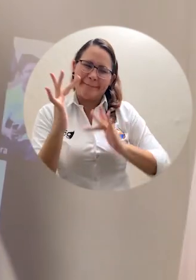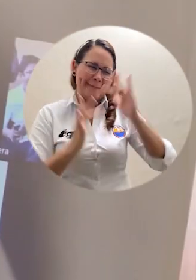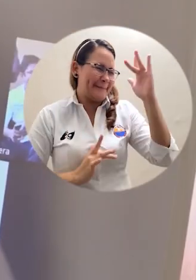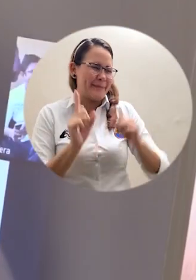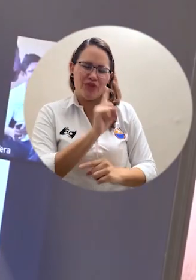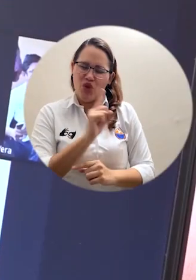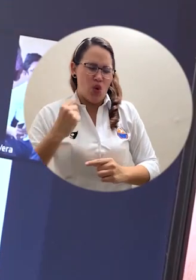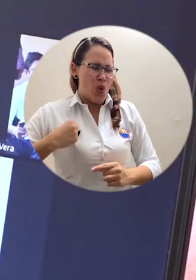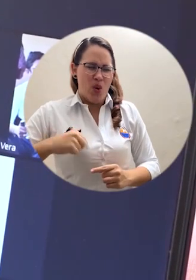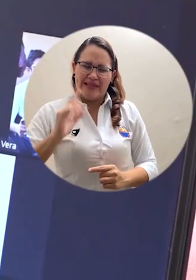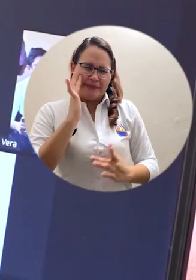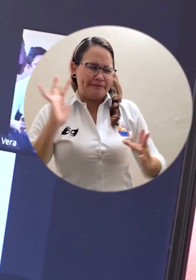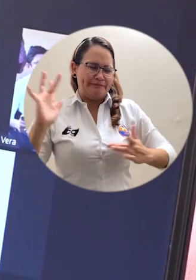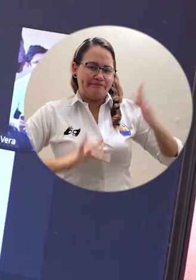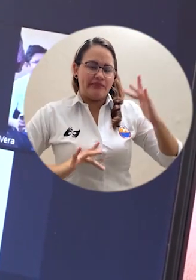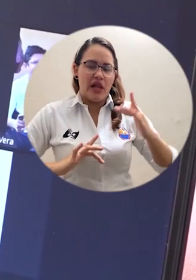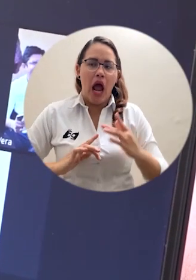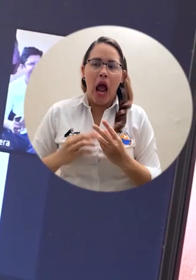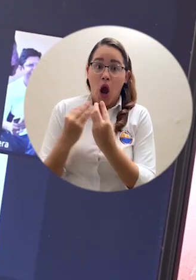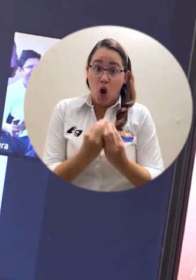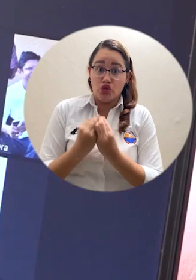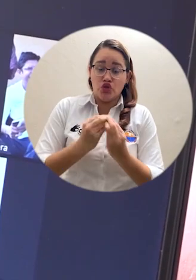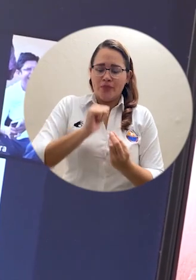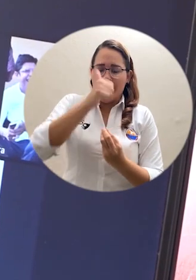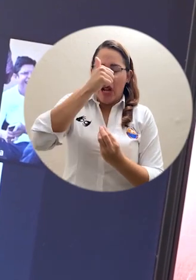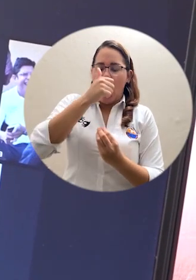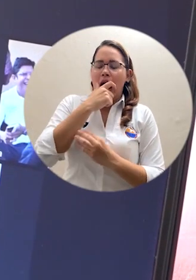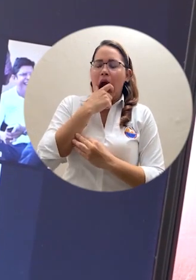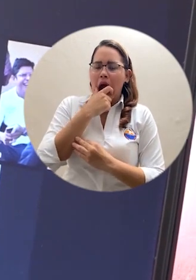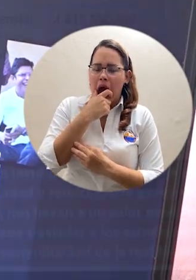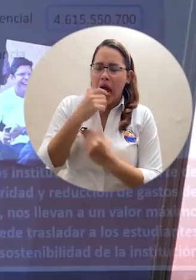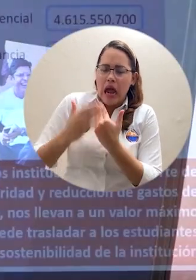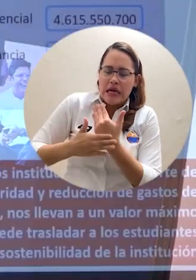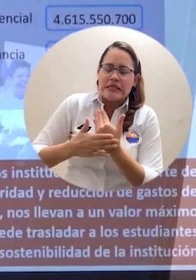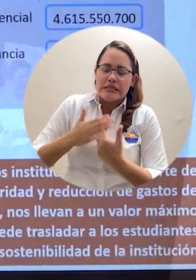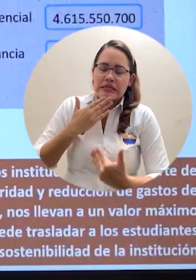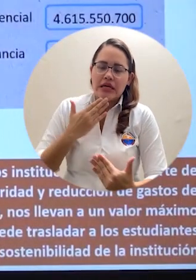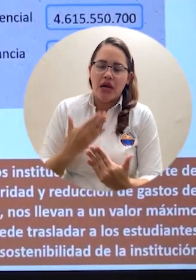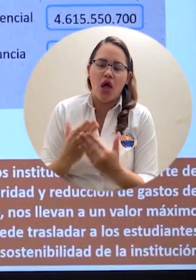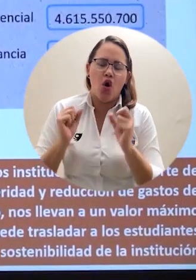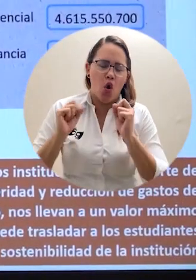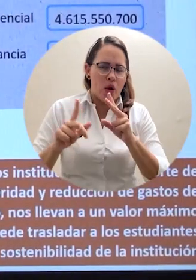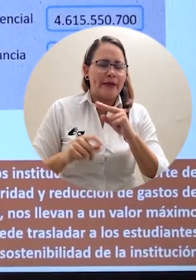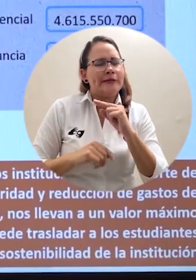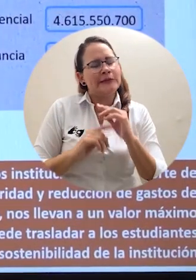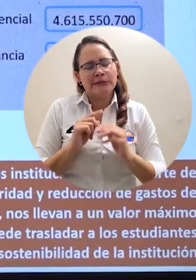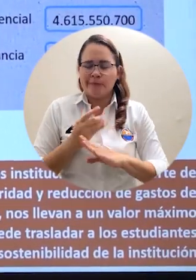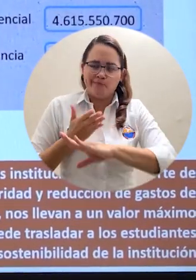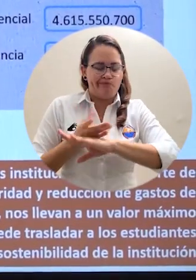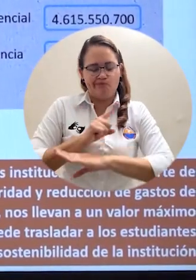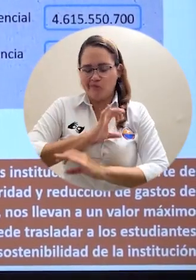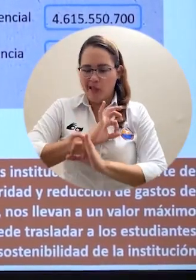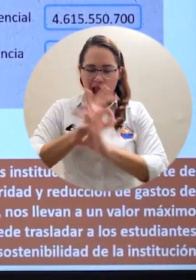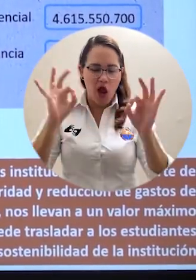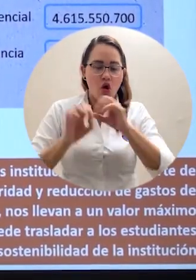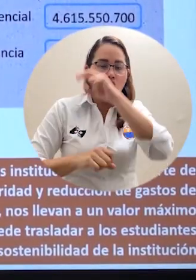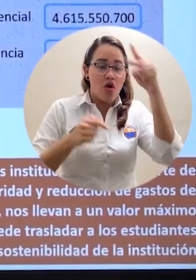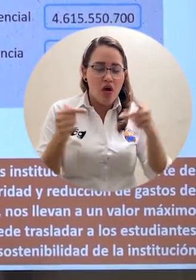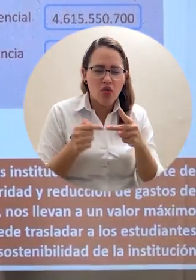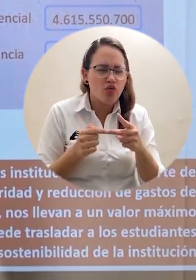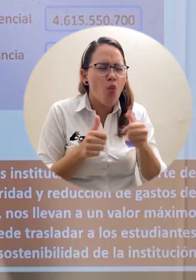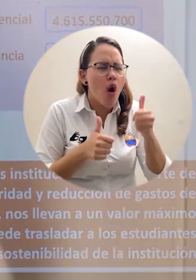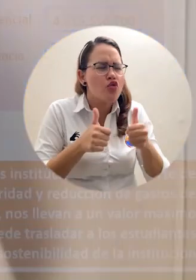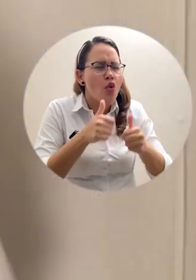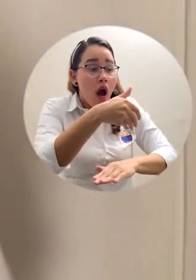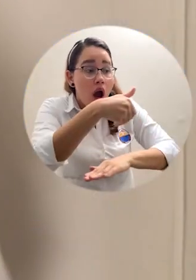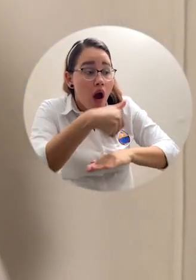lo tanto el Consejo Superior descartó esa alternativa y se estudió la segunda propuesta, fue la de la Universidad de